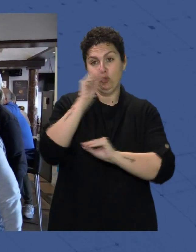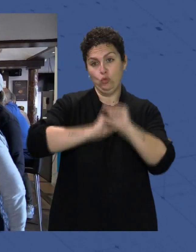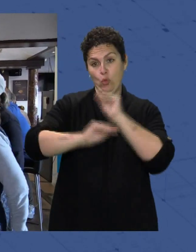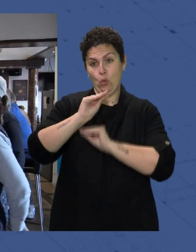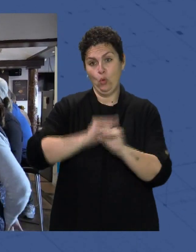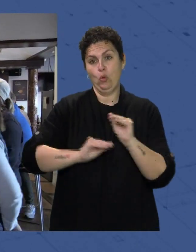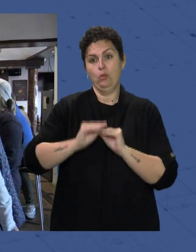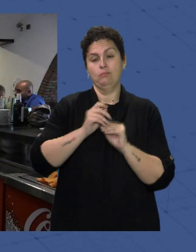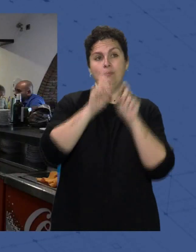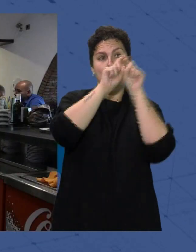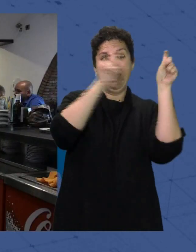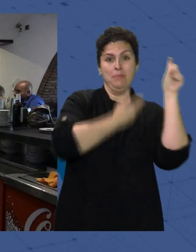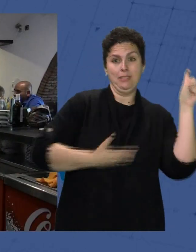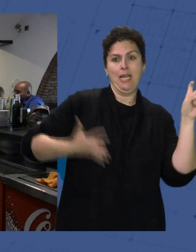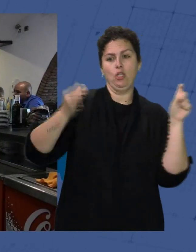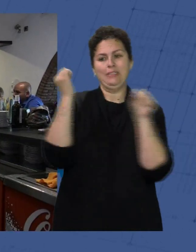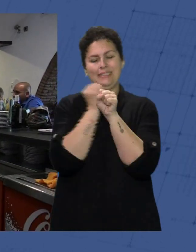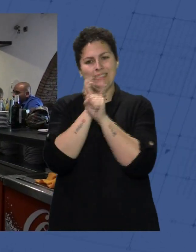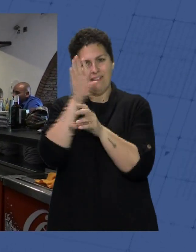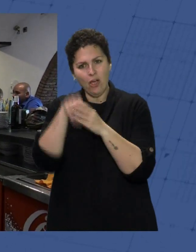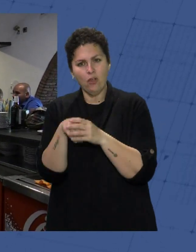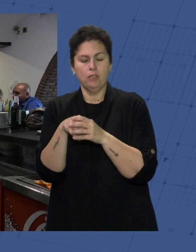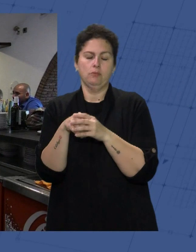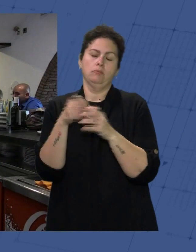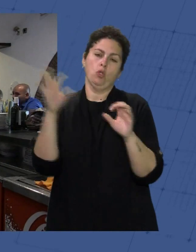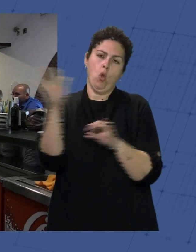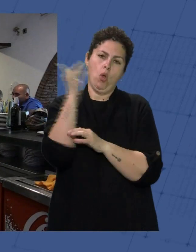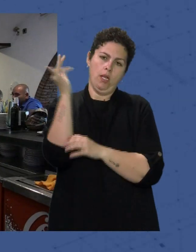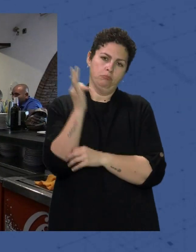Y tanto empresarios Como trabajadores Salgan favorecidos